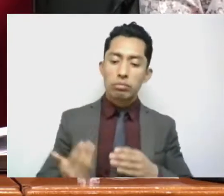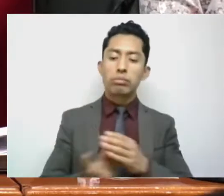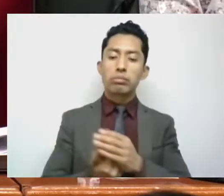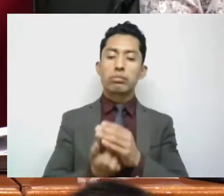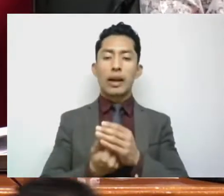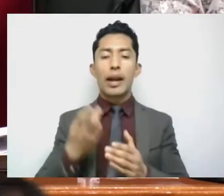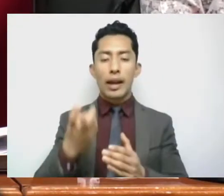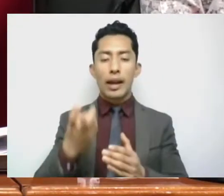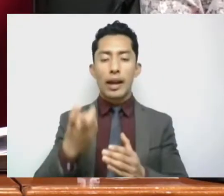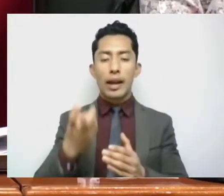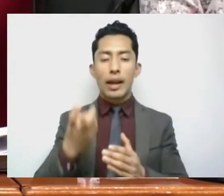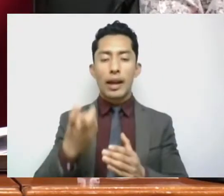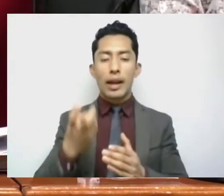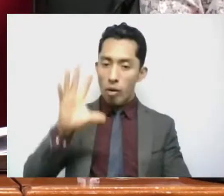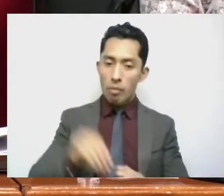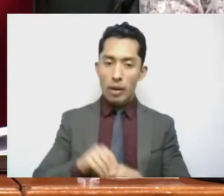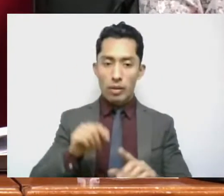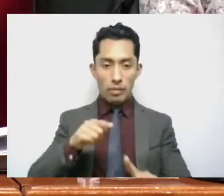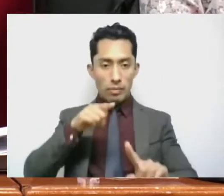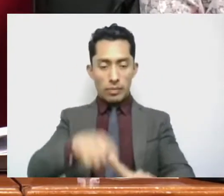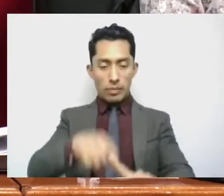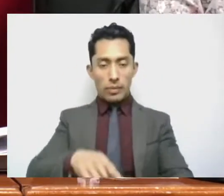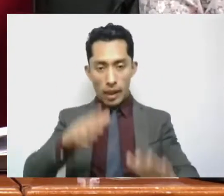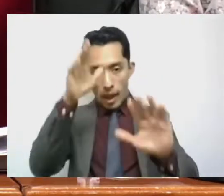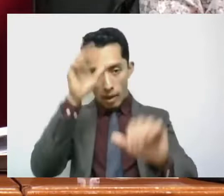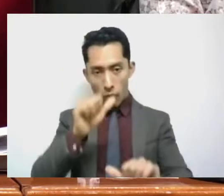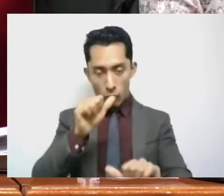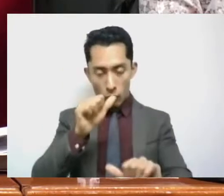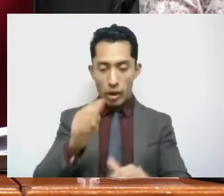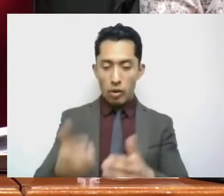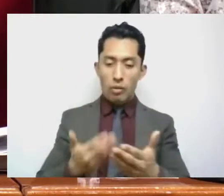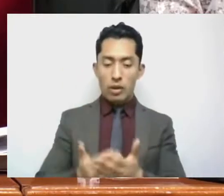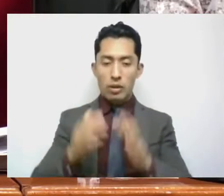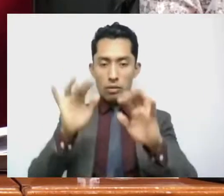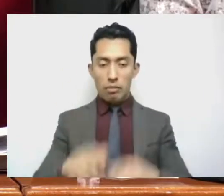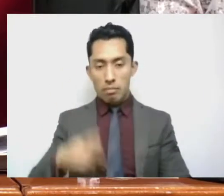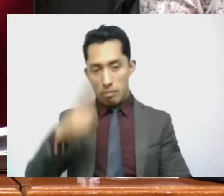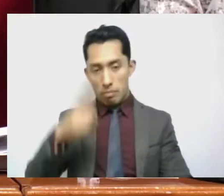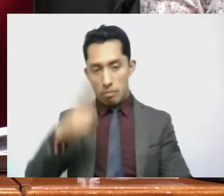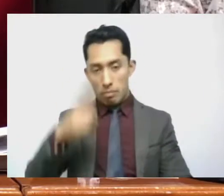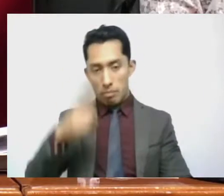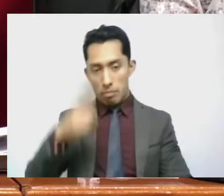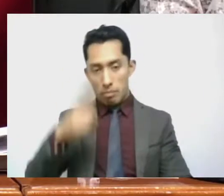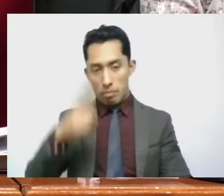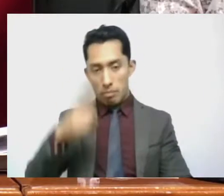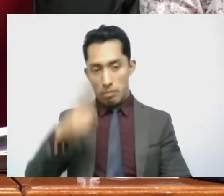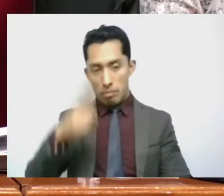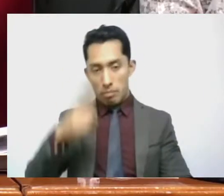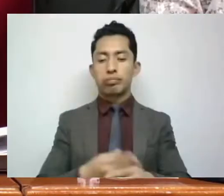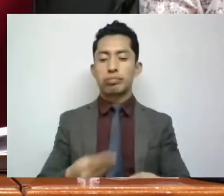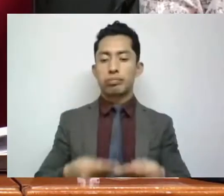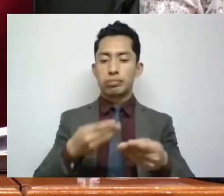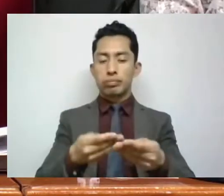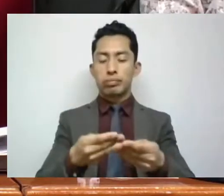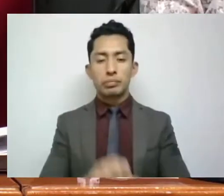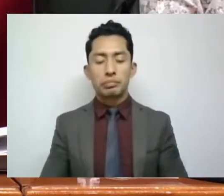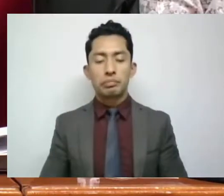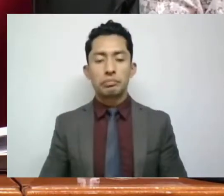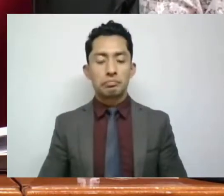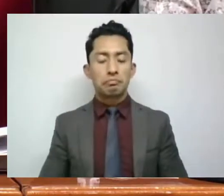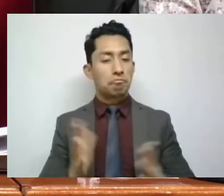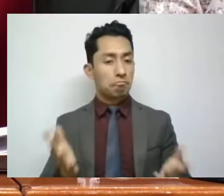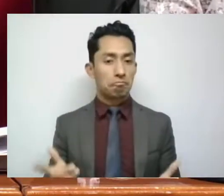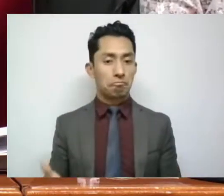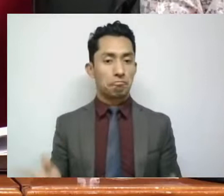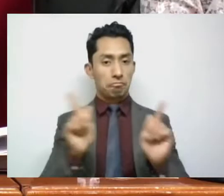el proyecto de acuerdo correspondiente para los efectos procedentes. Sin otro particular,